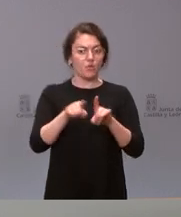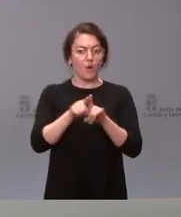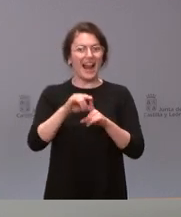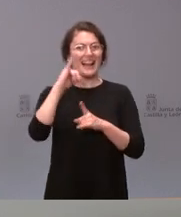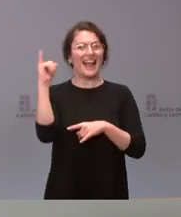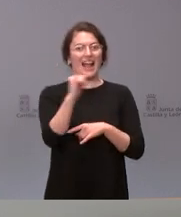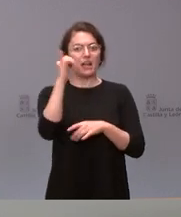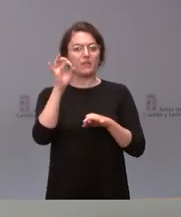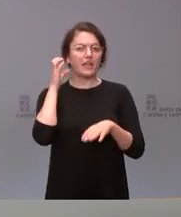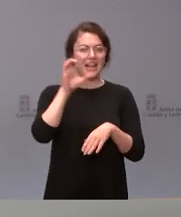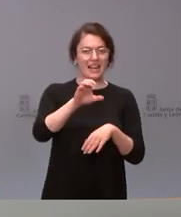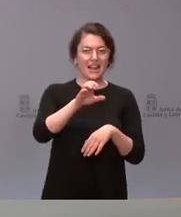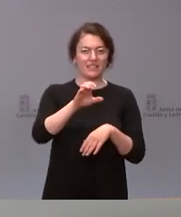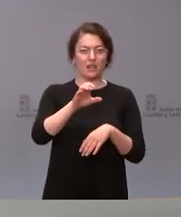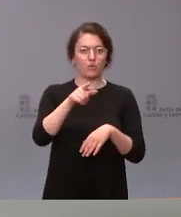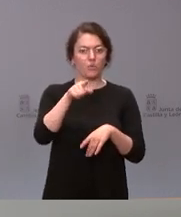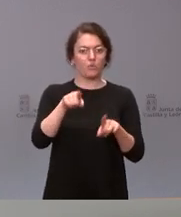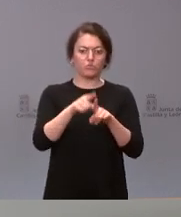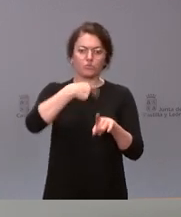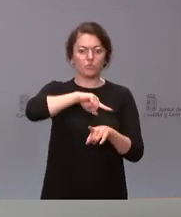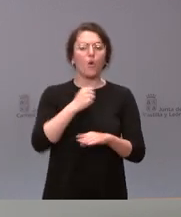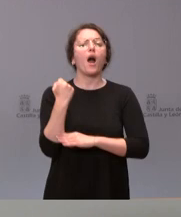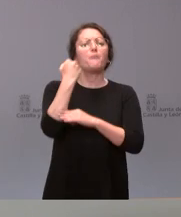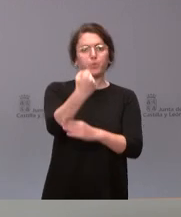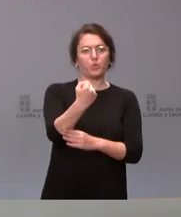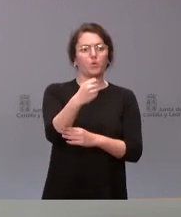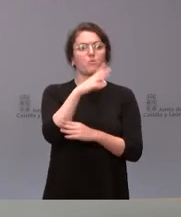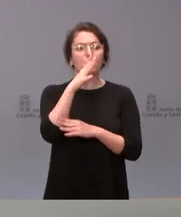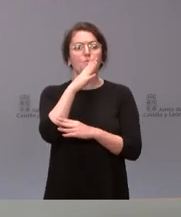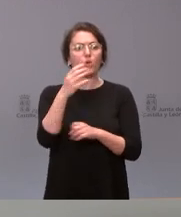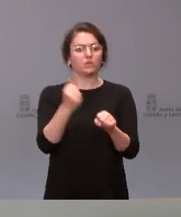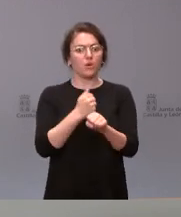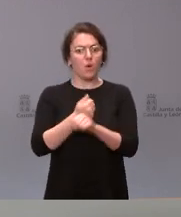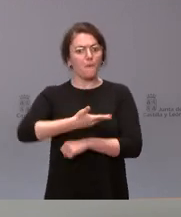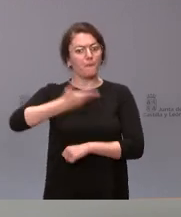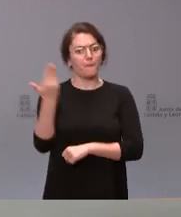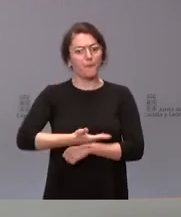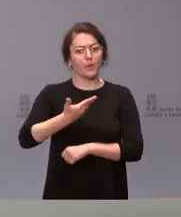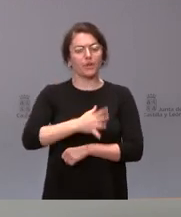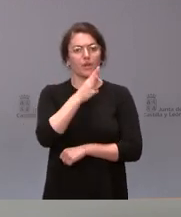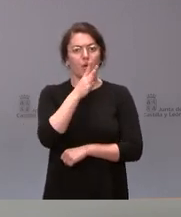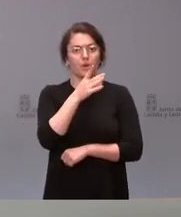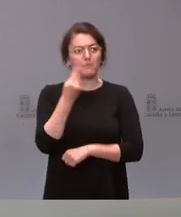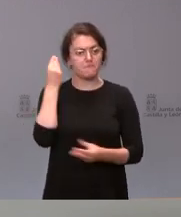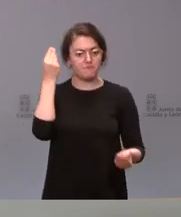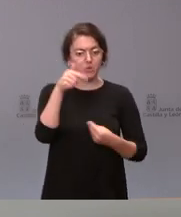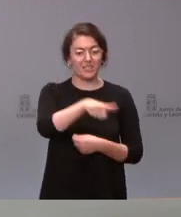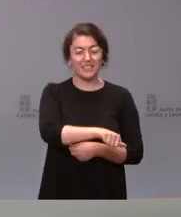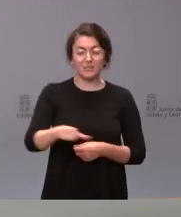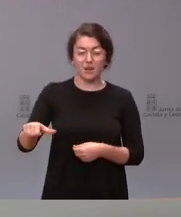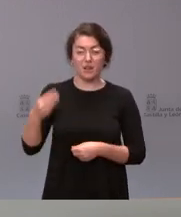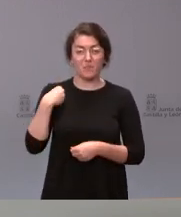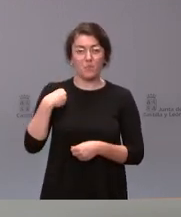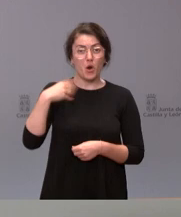nuestra consideración y colaboración para el desarrollo de la importante tarea que tiene en este momento. Yo creo que incluso en esta semana el propio